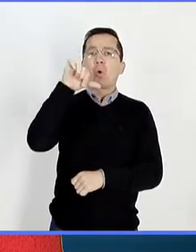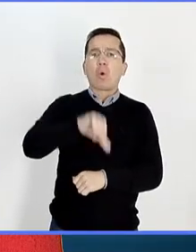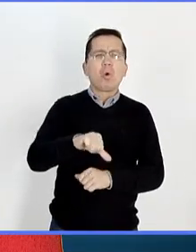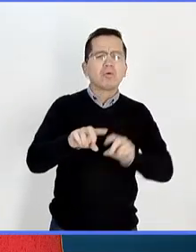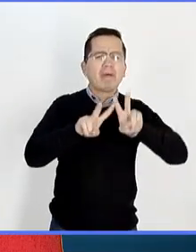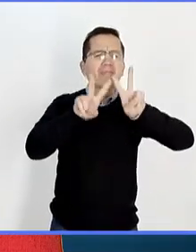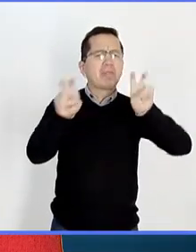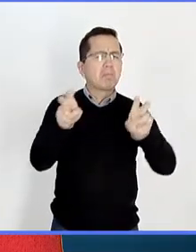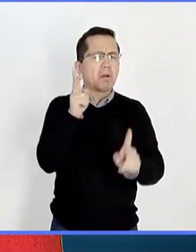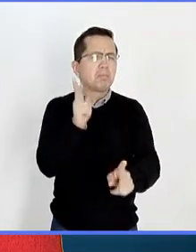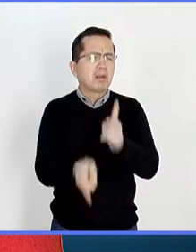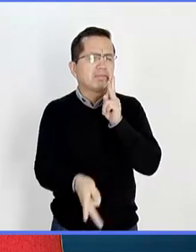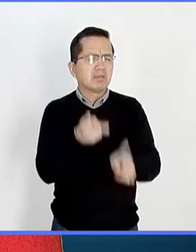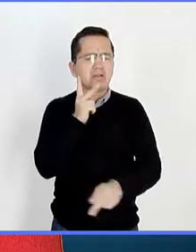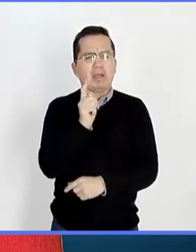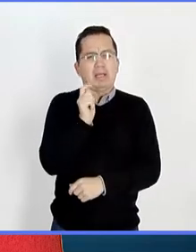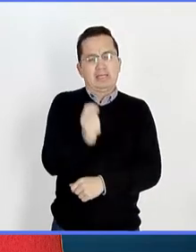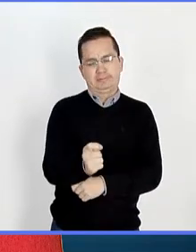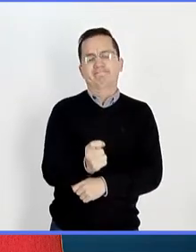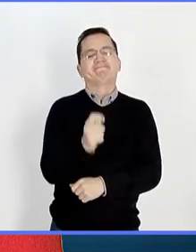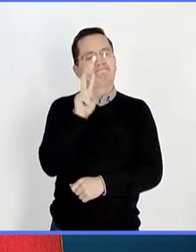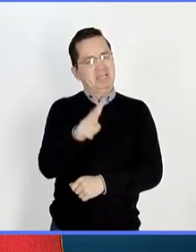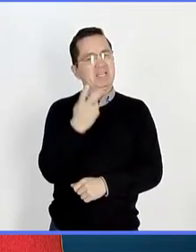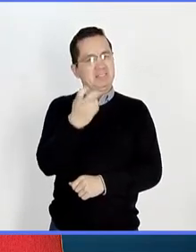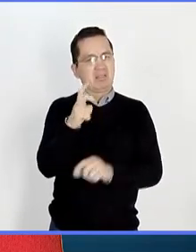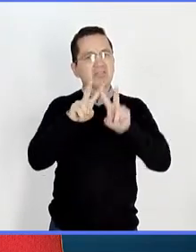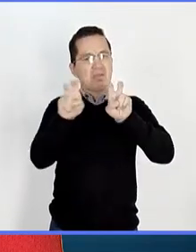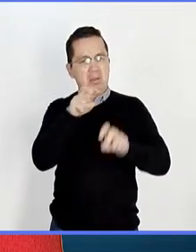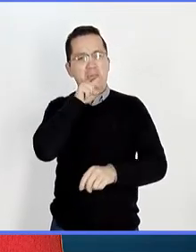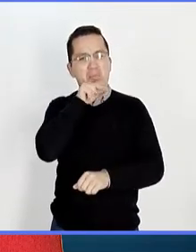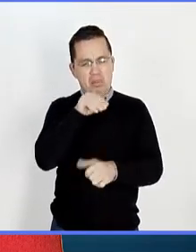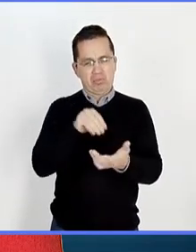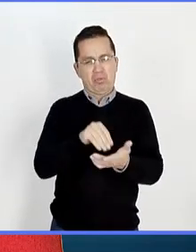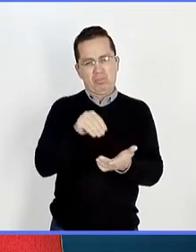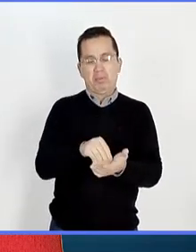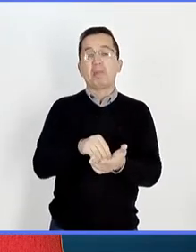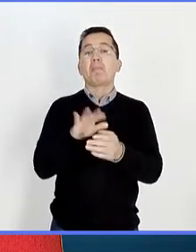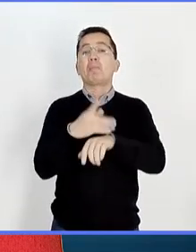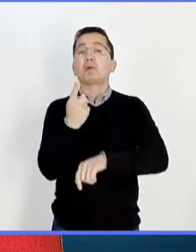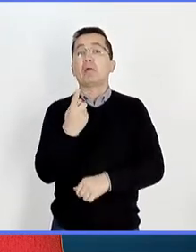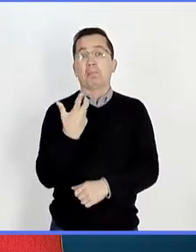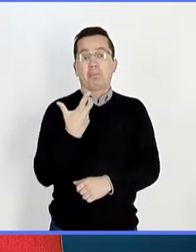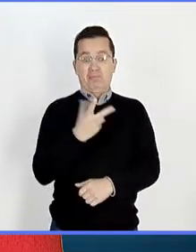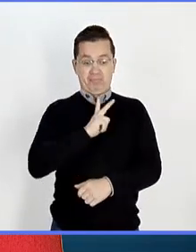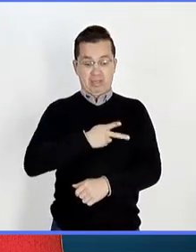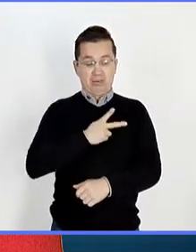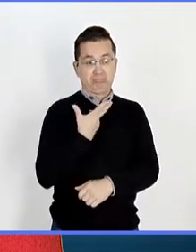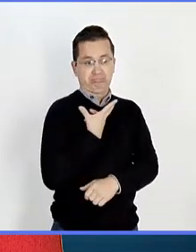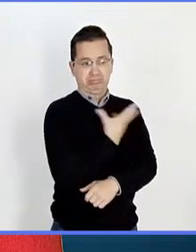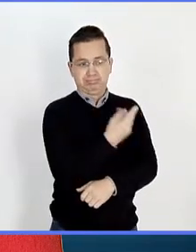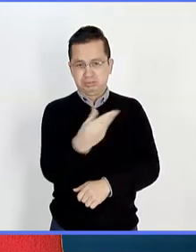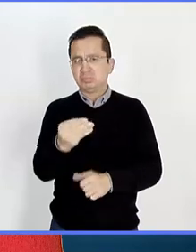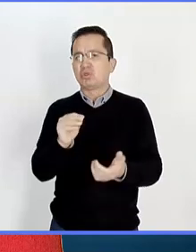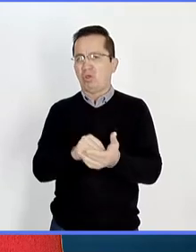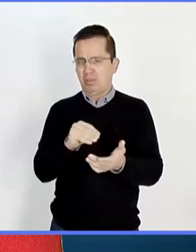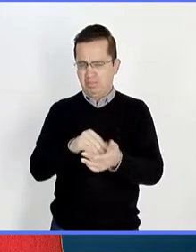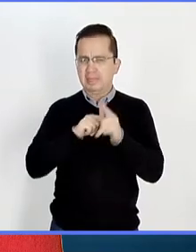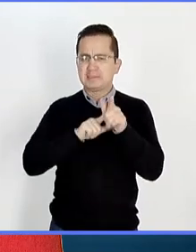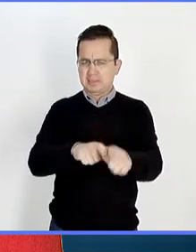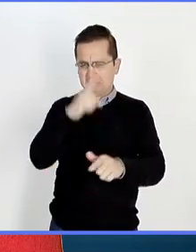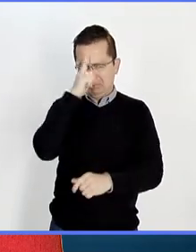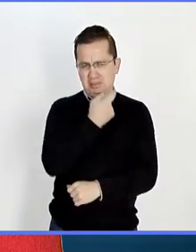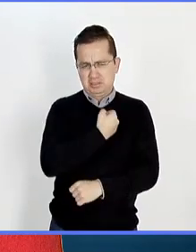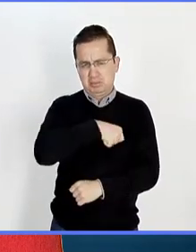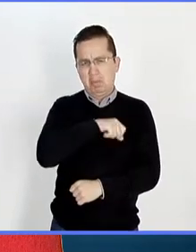sobre un tema que a todos nos sigue preocupando y son los virus que continúan mermando nuestra salud. Y bueno, por momentos pareciera que